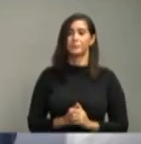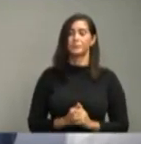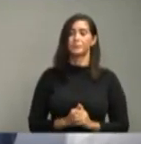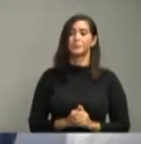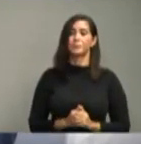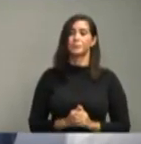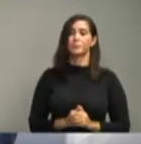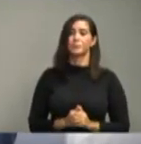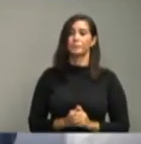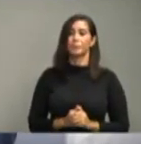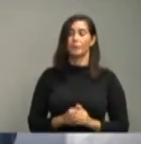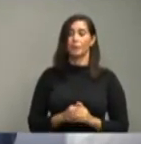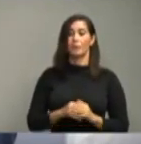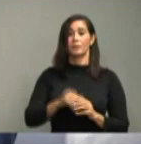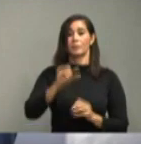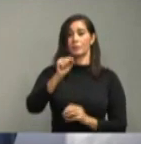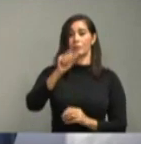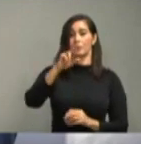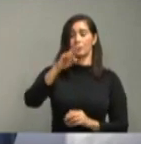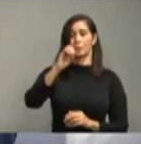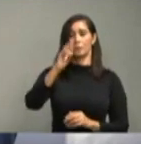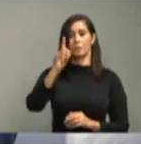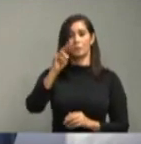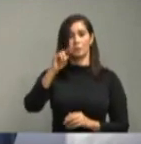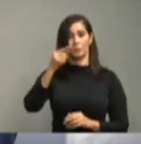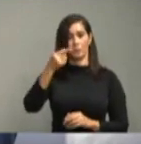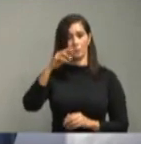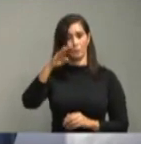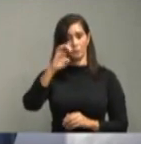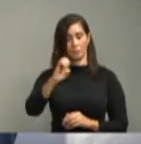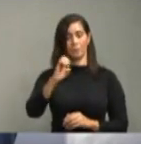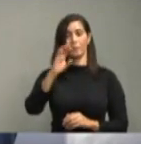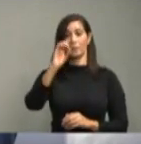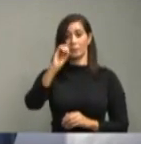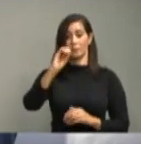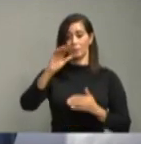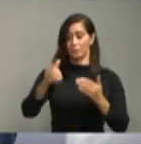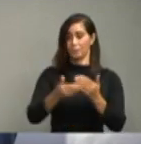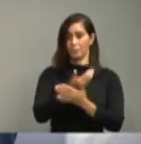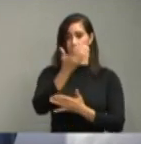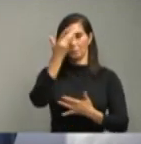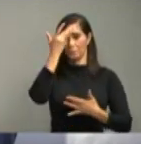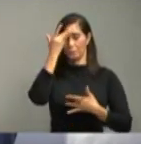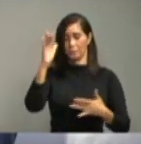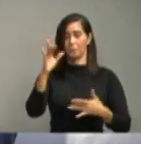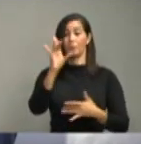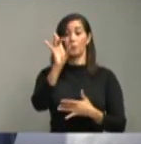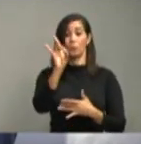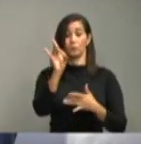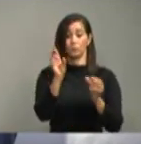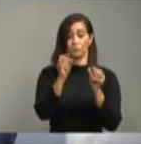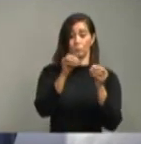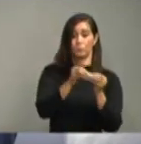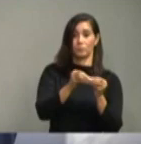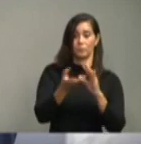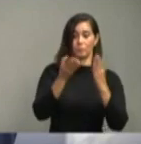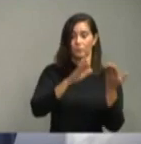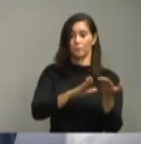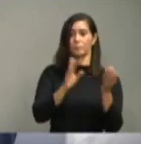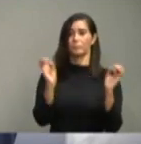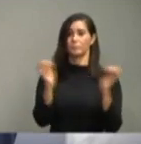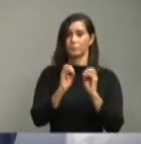Santiago Rodríguez, 0 casos nuevos, 8 acumulados, ningún fallecimiento.